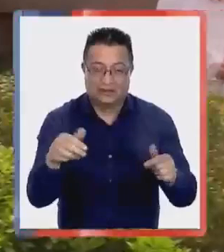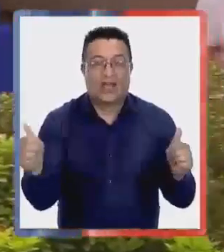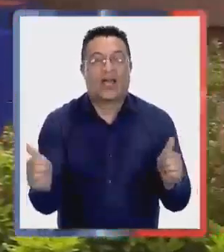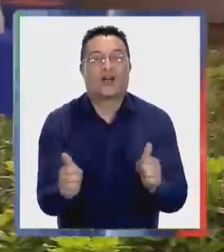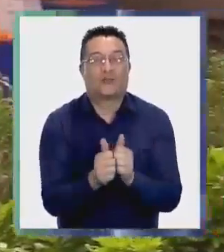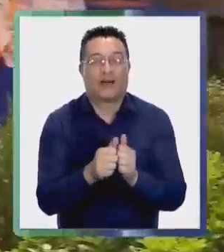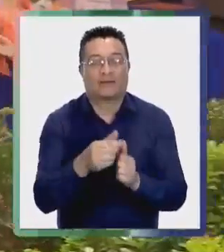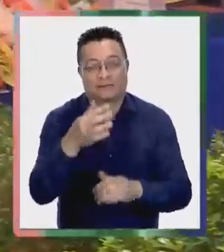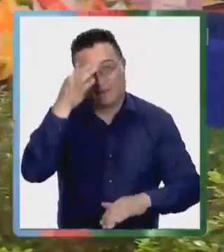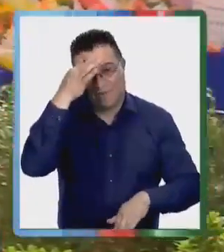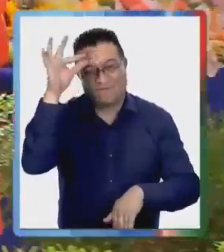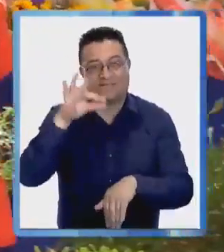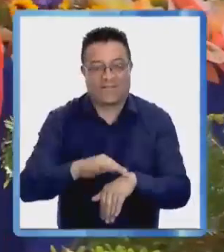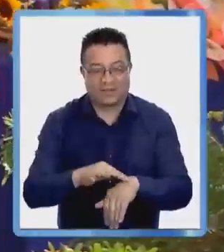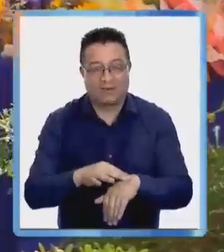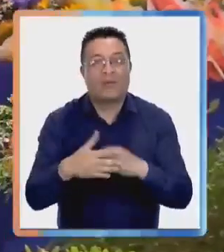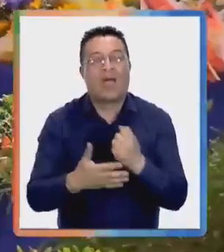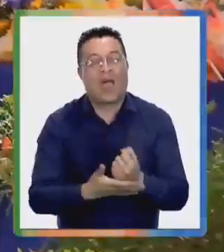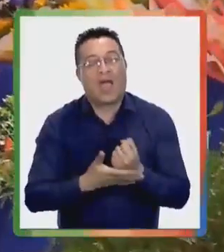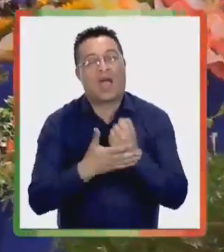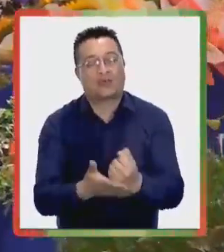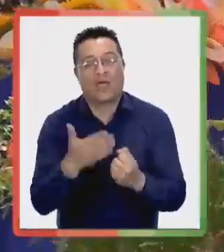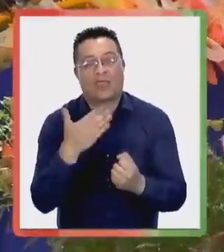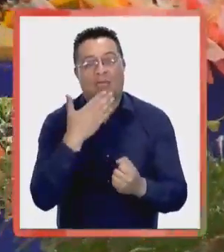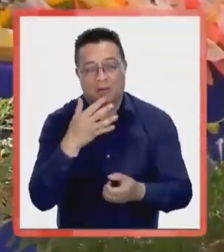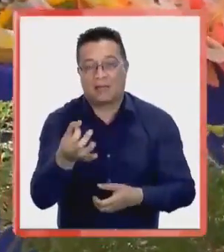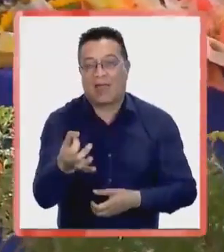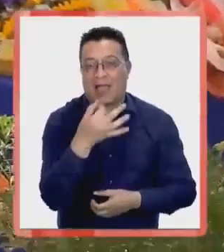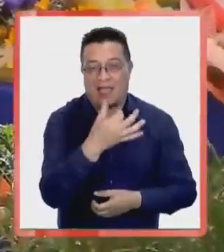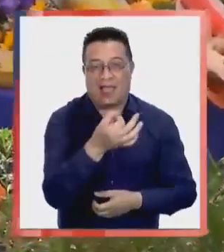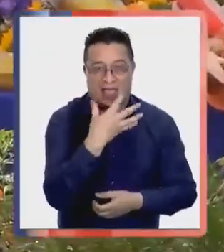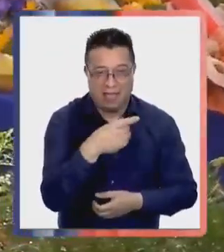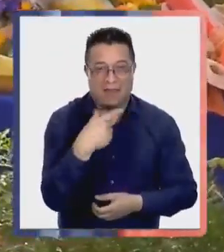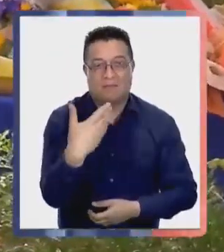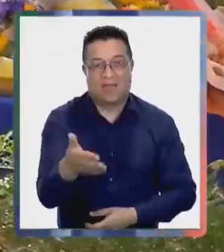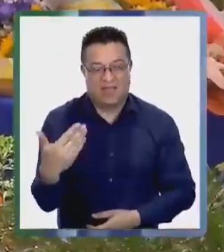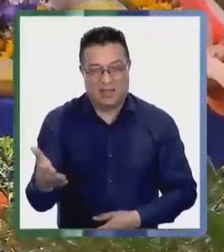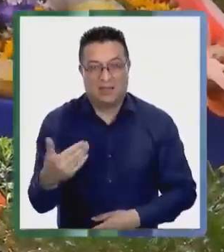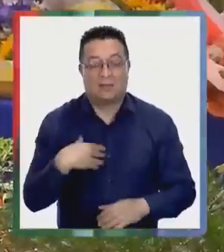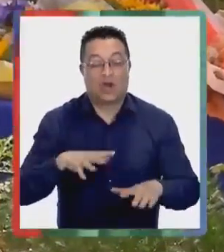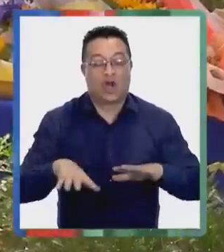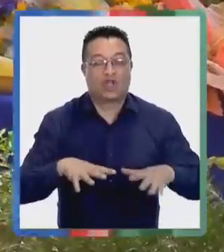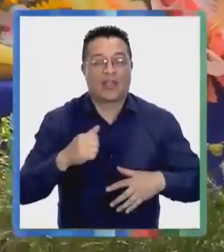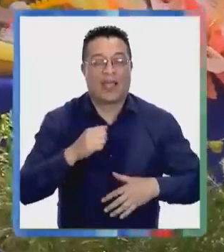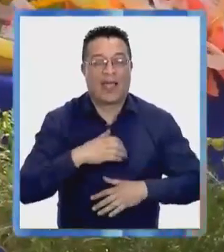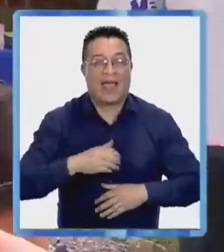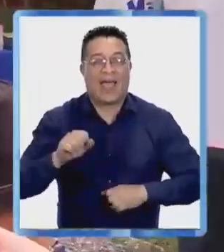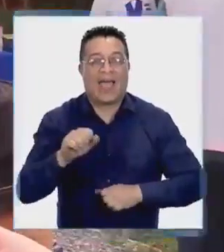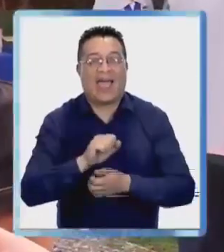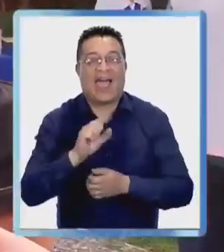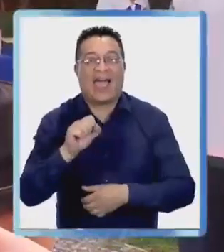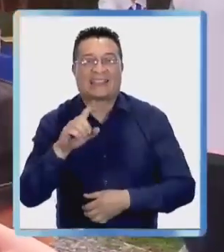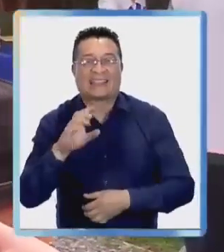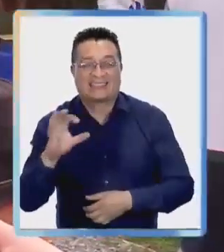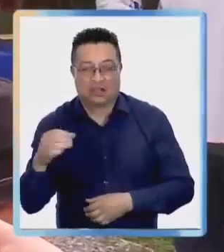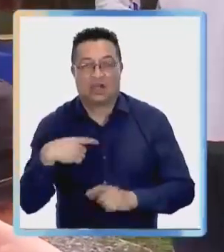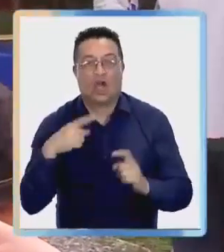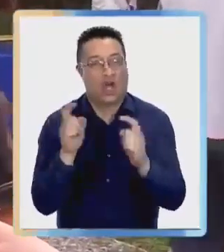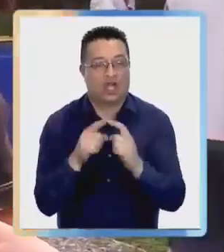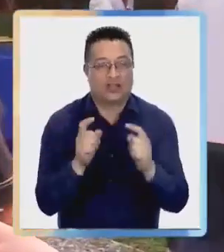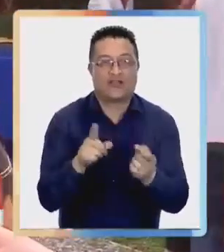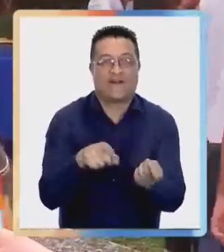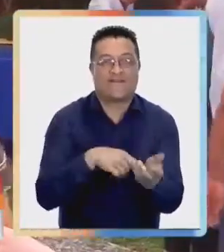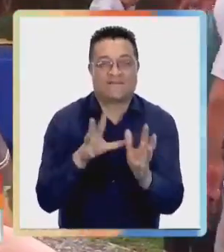acompañan a los enfermos, les ayudan también con los medicamentos, con útiles de aseo, son el contacto entre la